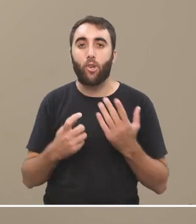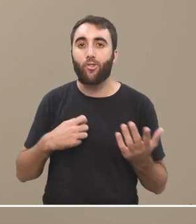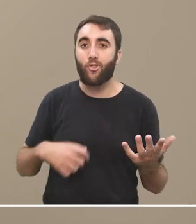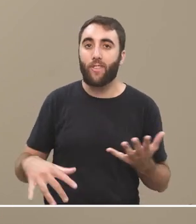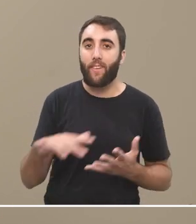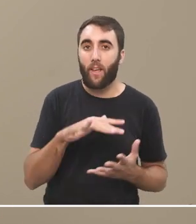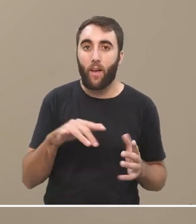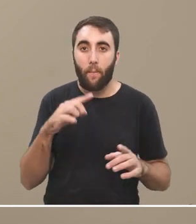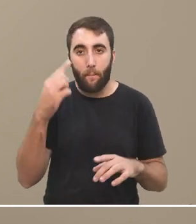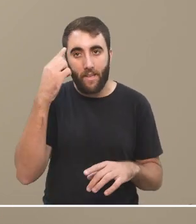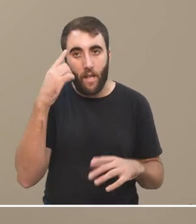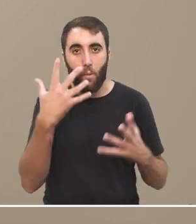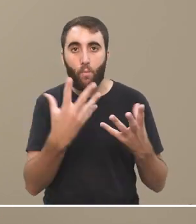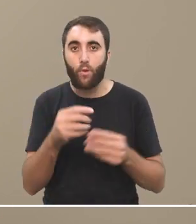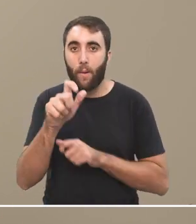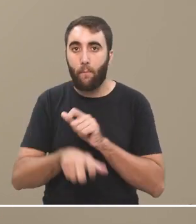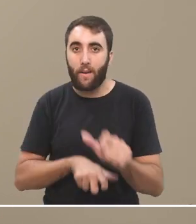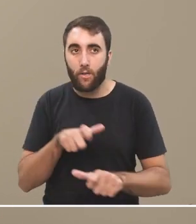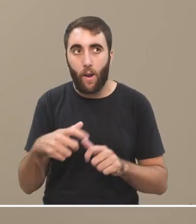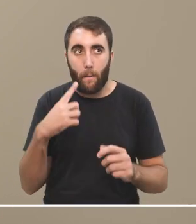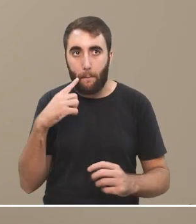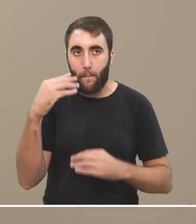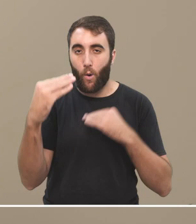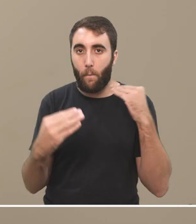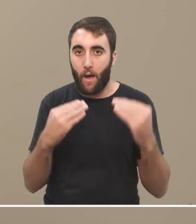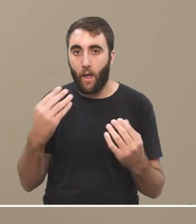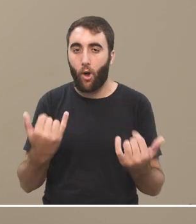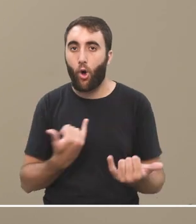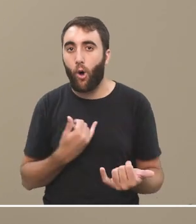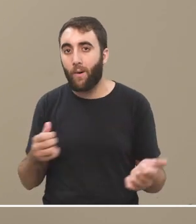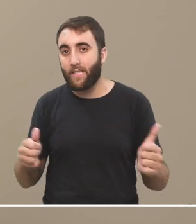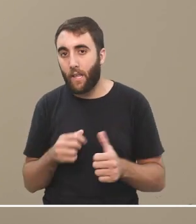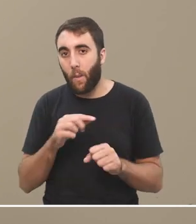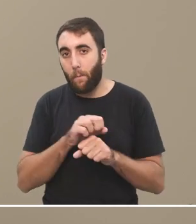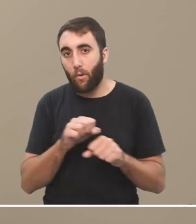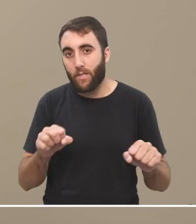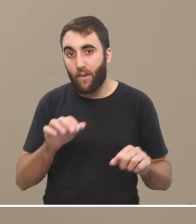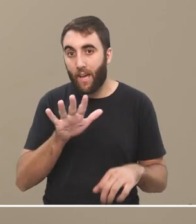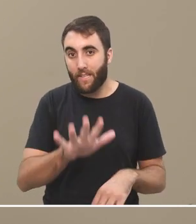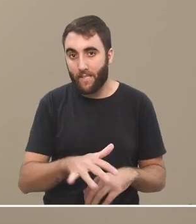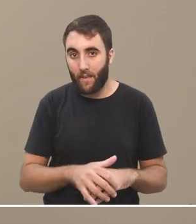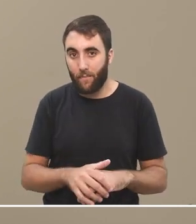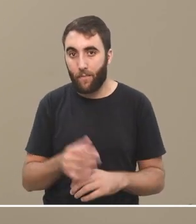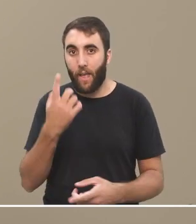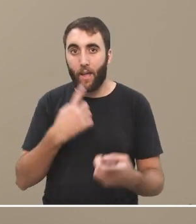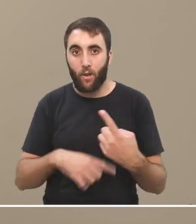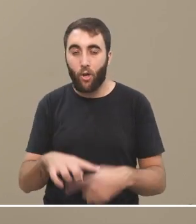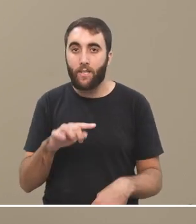pensado por muchísima gente preocupada, porque esto sea posible, entonces me parece que si hay